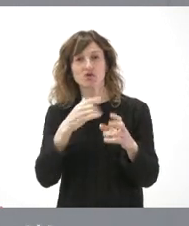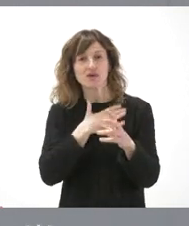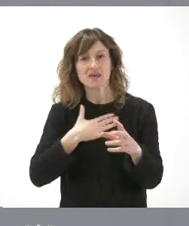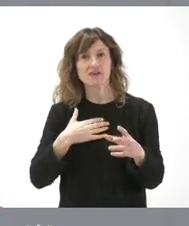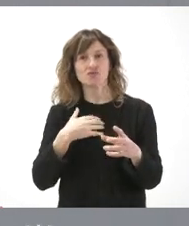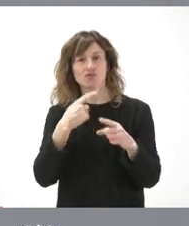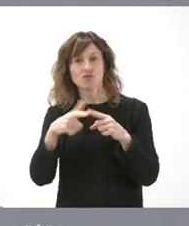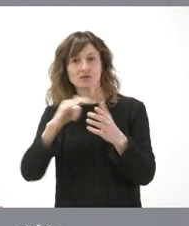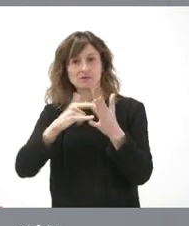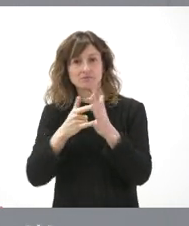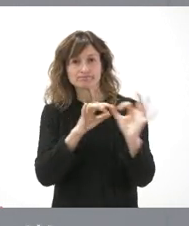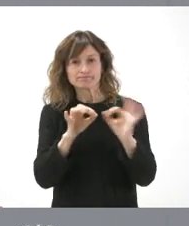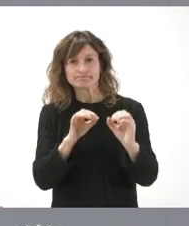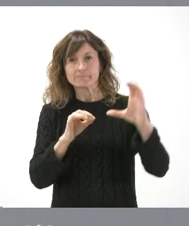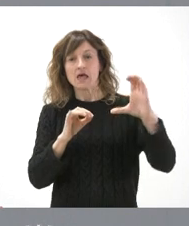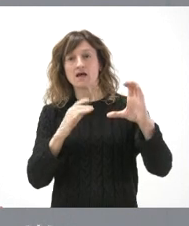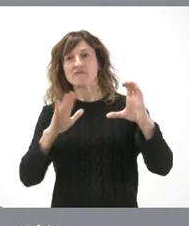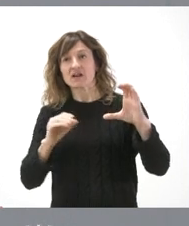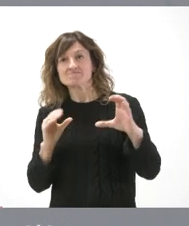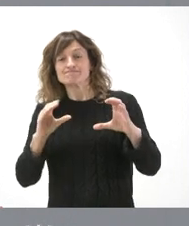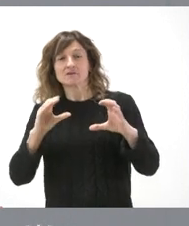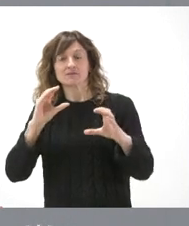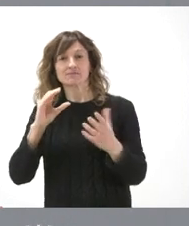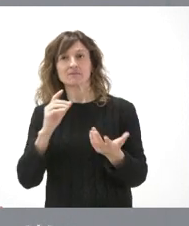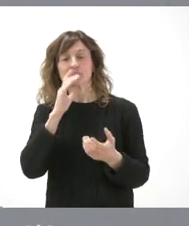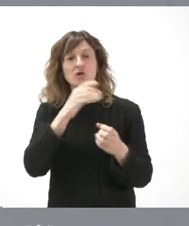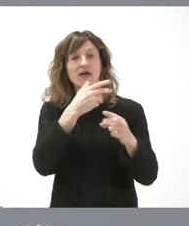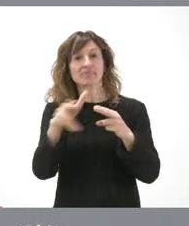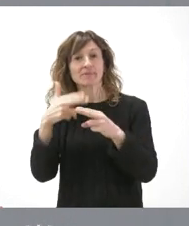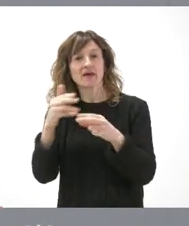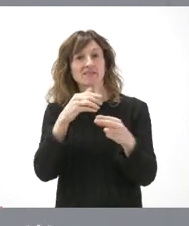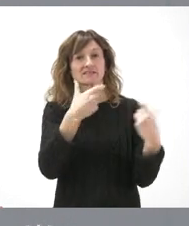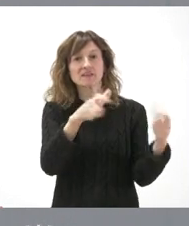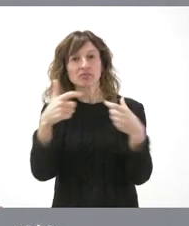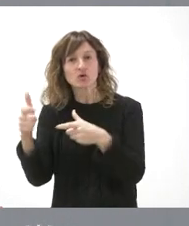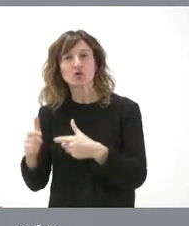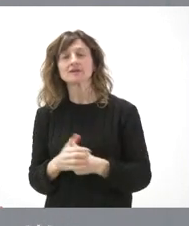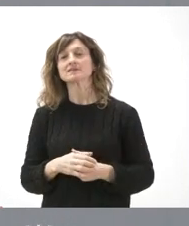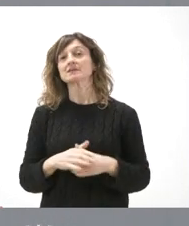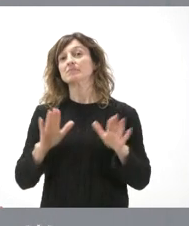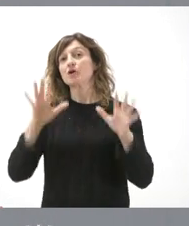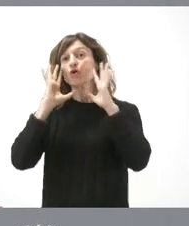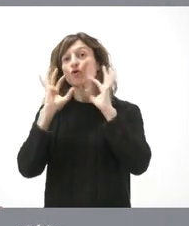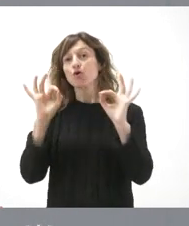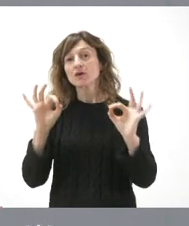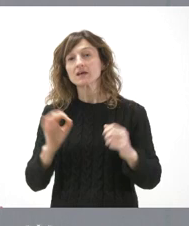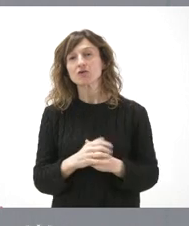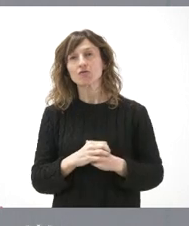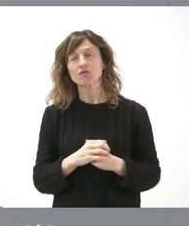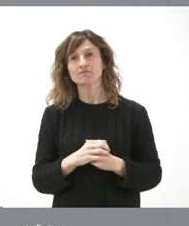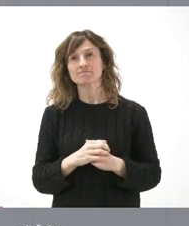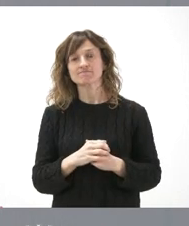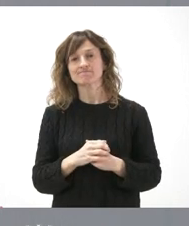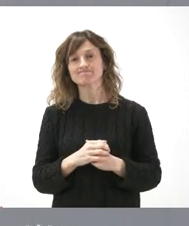tener cada uno de los sectores de actividad, pero, lógicamente, dentro del margen que tenemos,